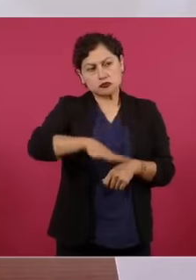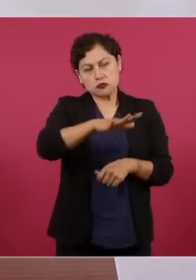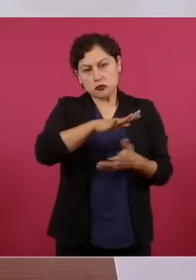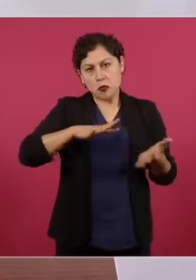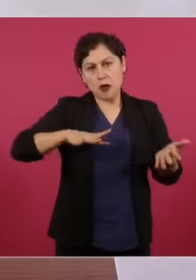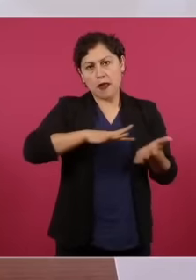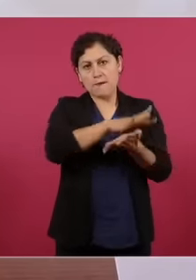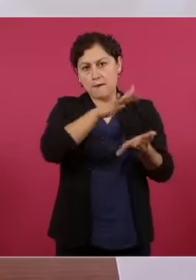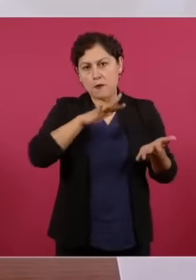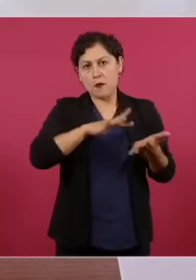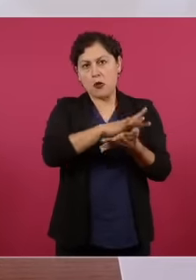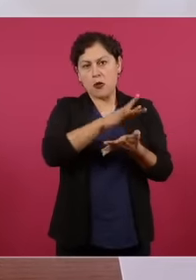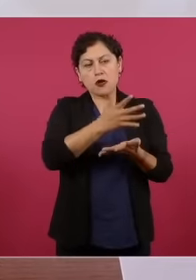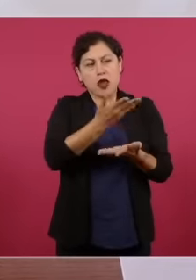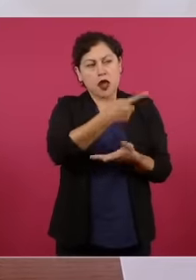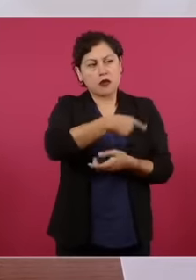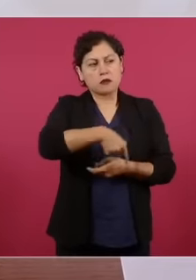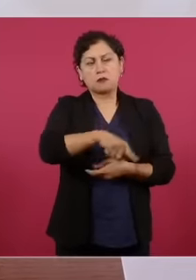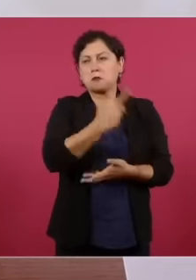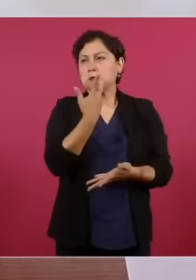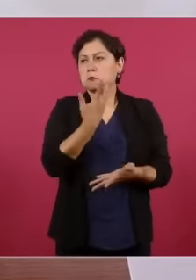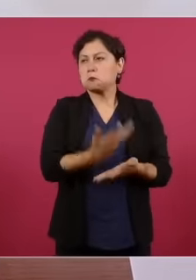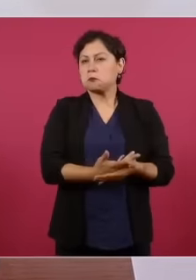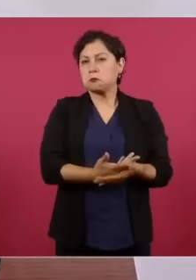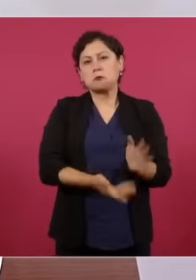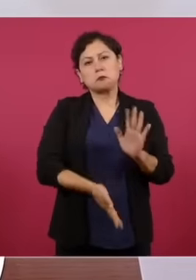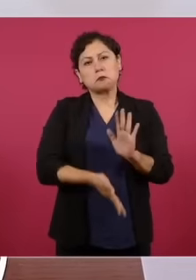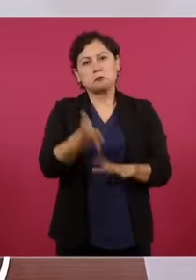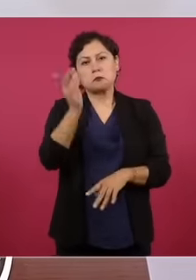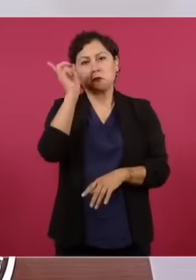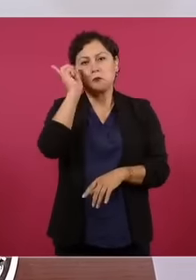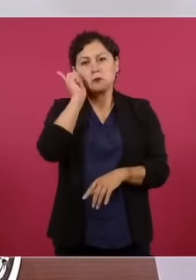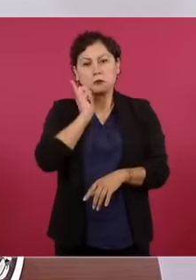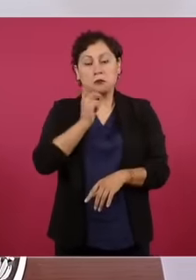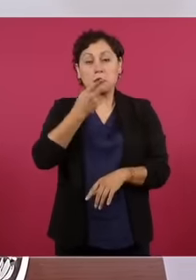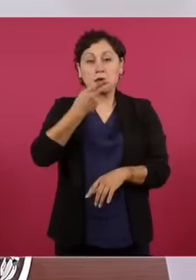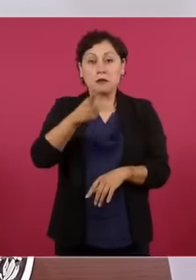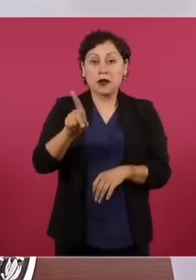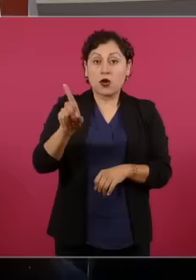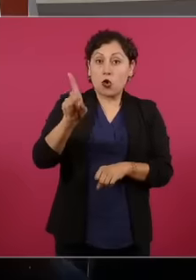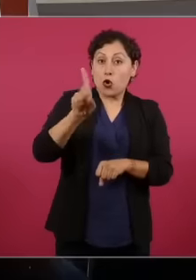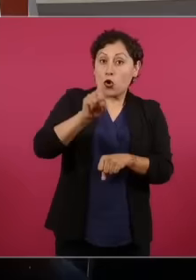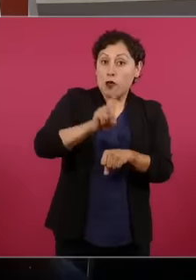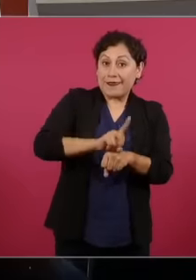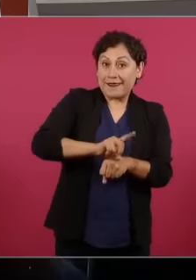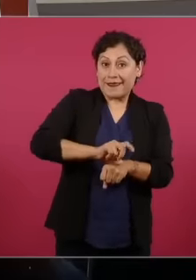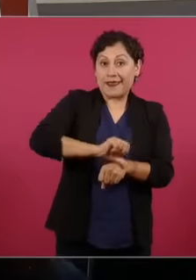favor y ya se van a dormir, pero al día siguiente dice